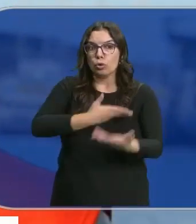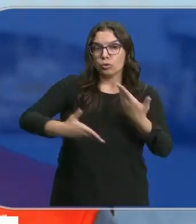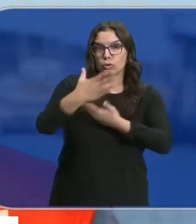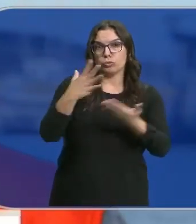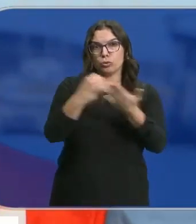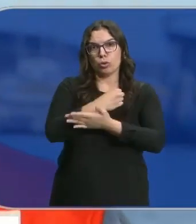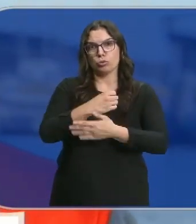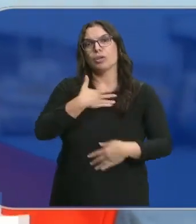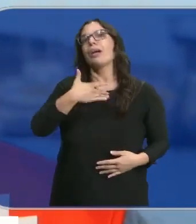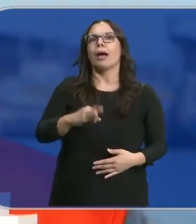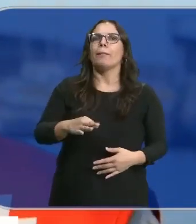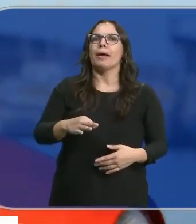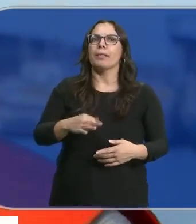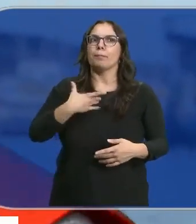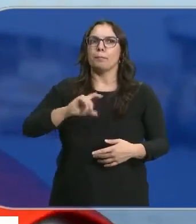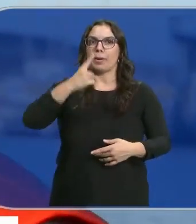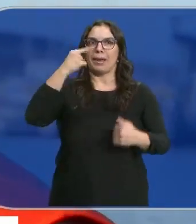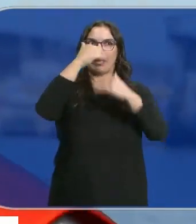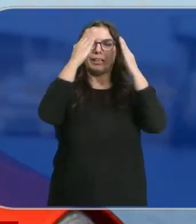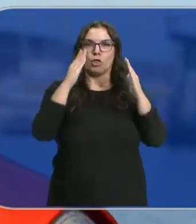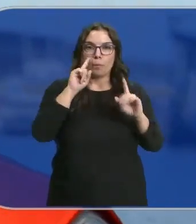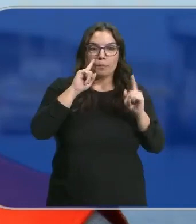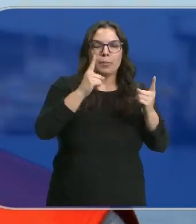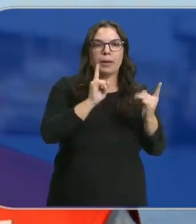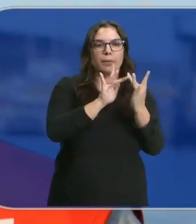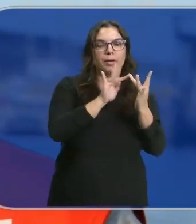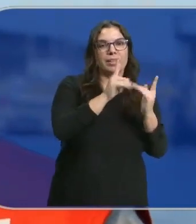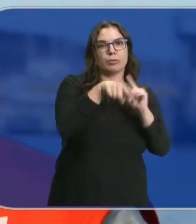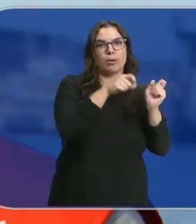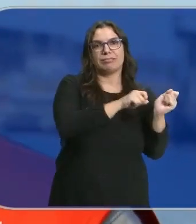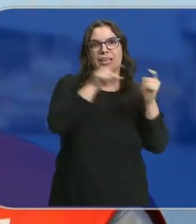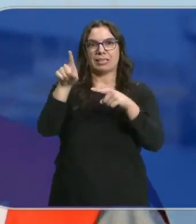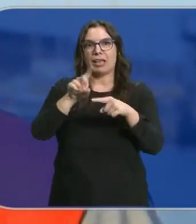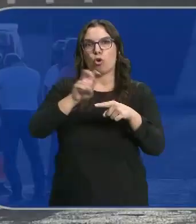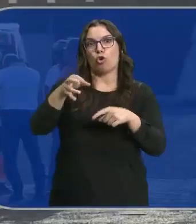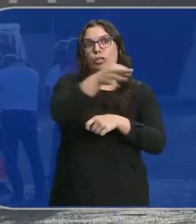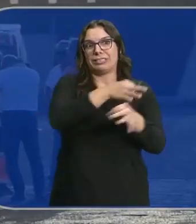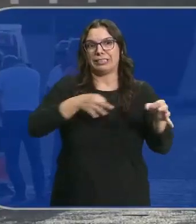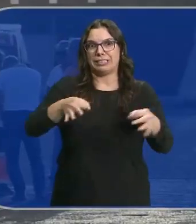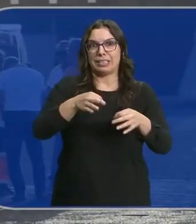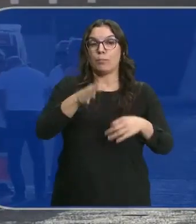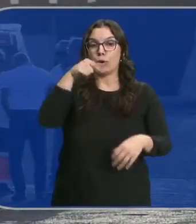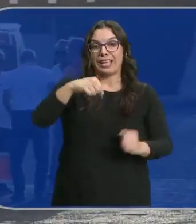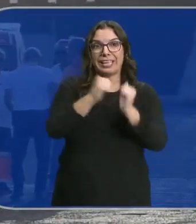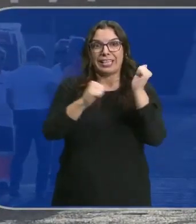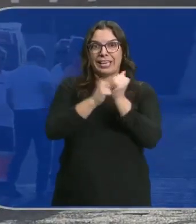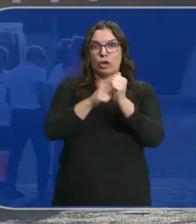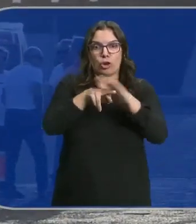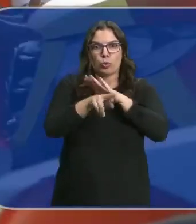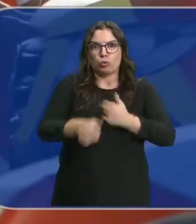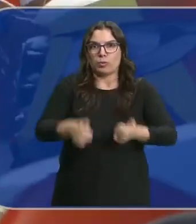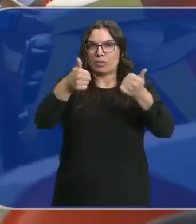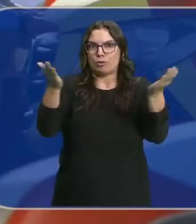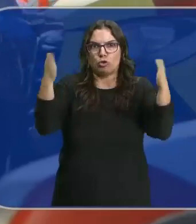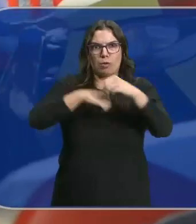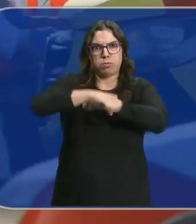seamos capaces de hacer una buena primera atención y un traslado lo más rápido posible a otras islas. Porque en el hierro los medios se quedan cortos